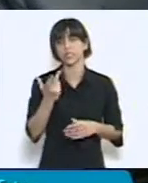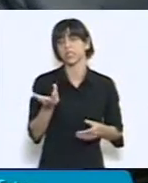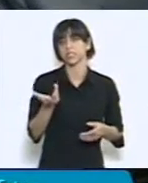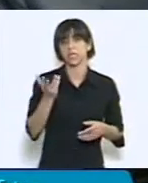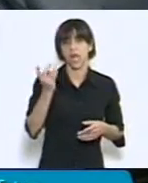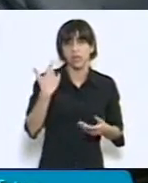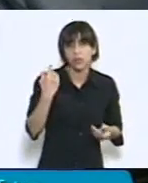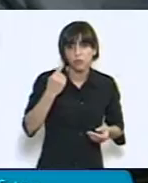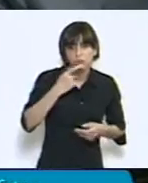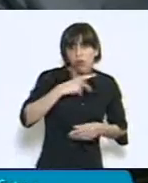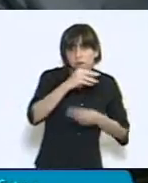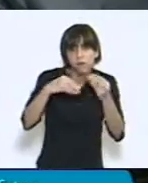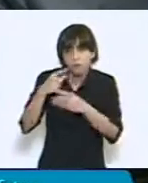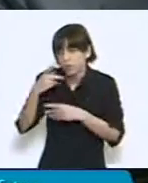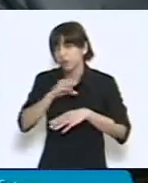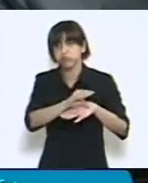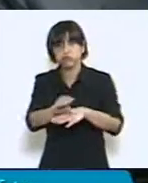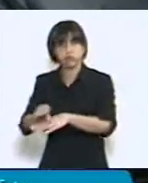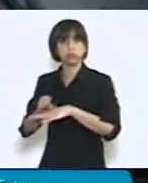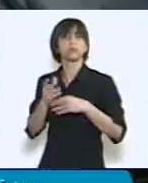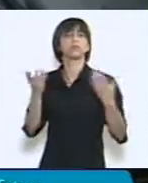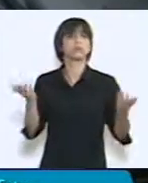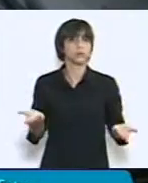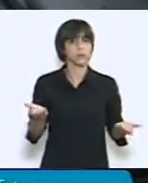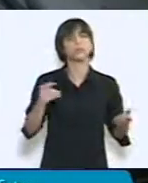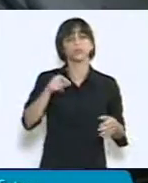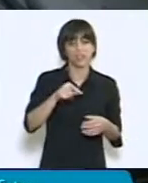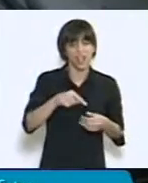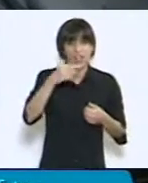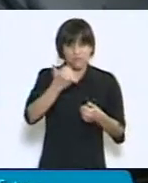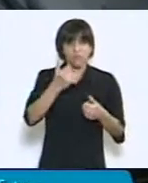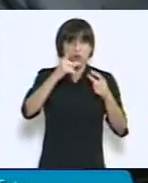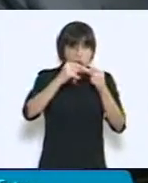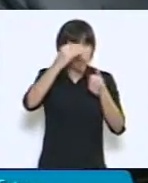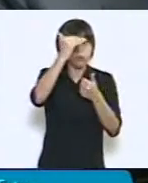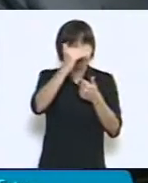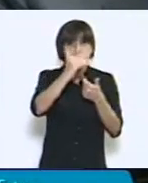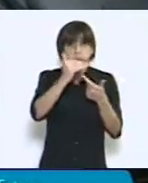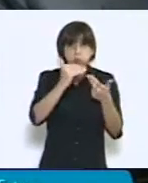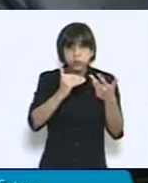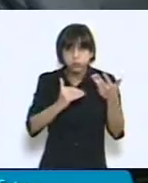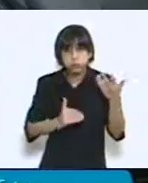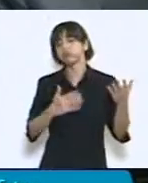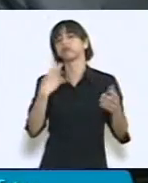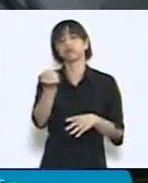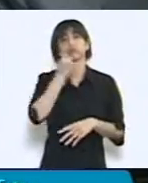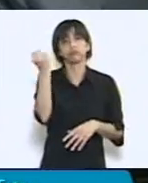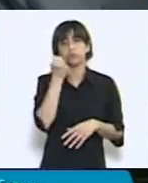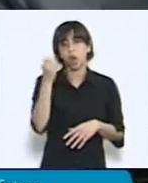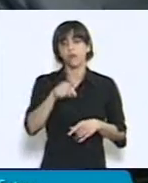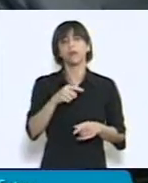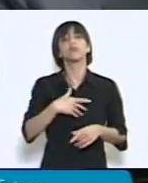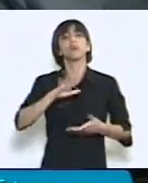estos datos nos muestran cómo la asignación, la seguridad social, es una política pública que